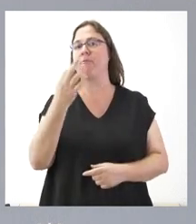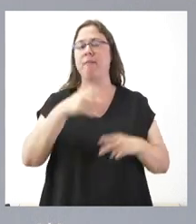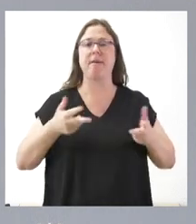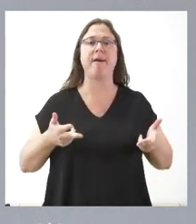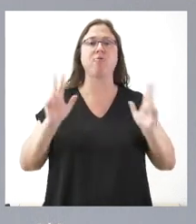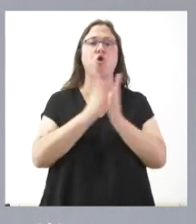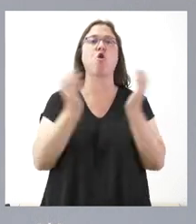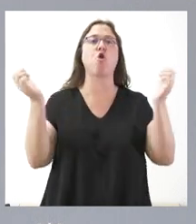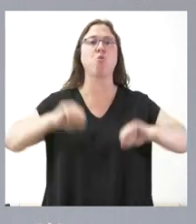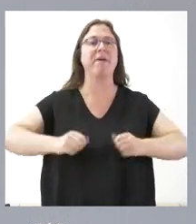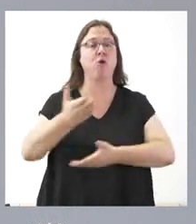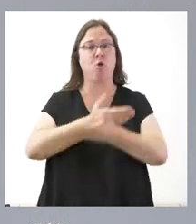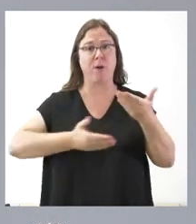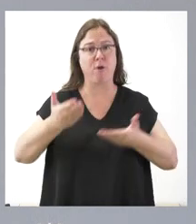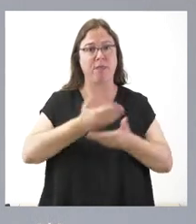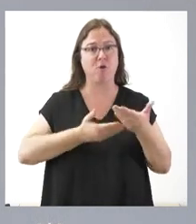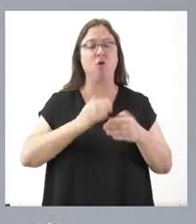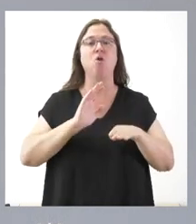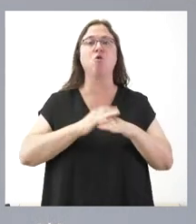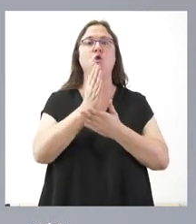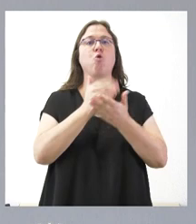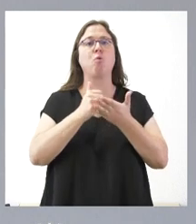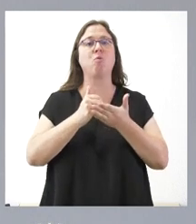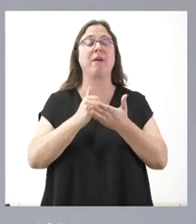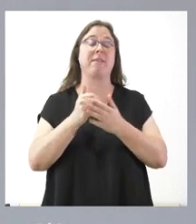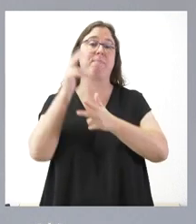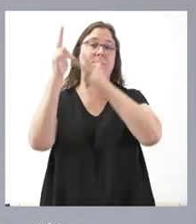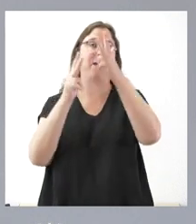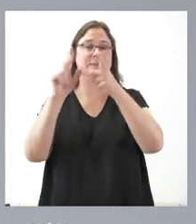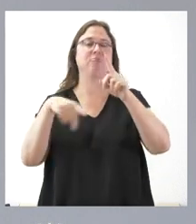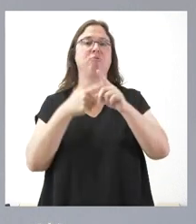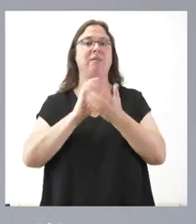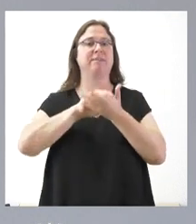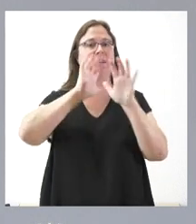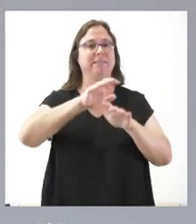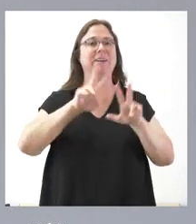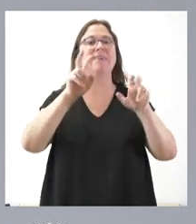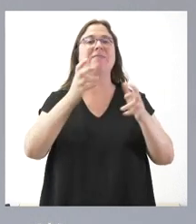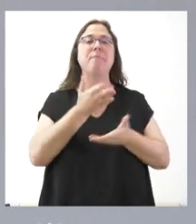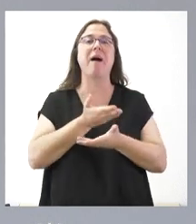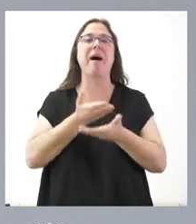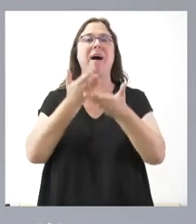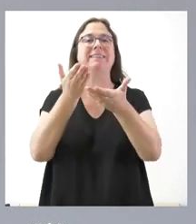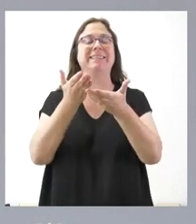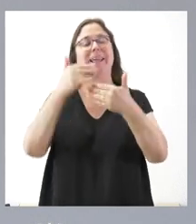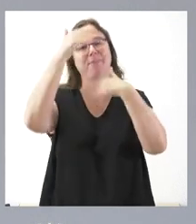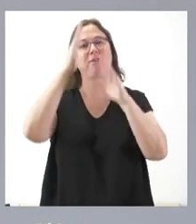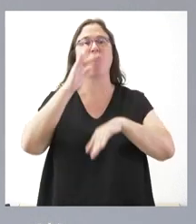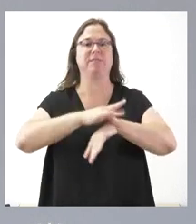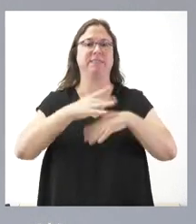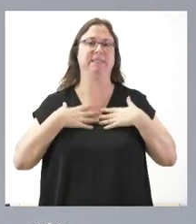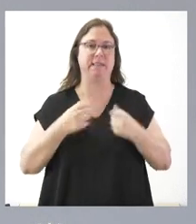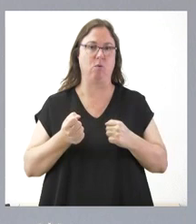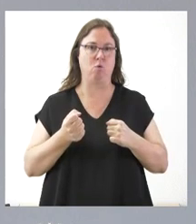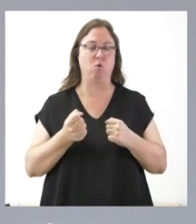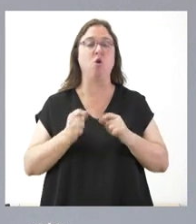convenio de colaboración entre las comunidades del País Vasco y Castilla y León en materia de asistencia sanitaria. Este es un convenio que lo que